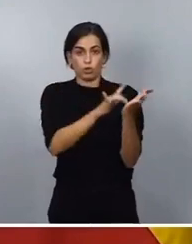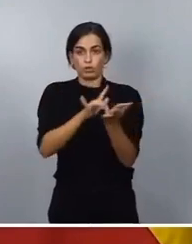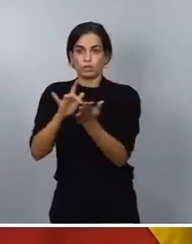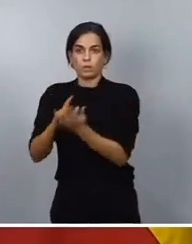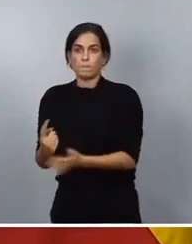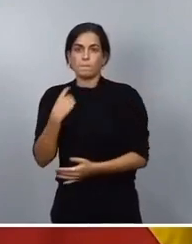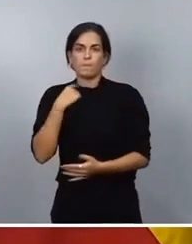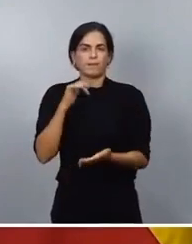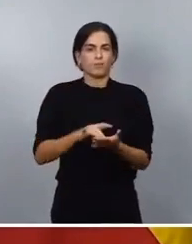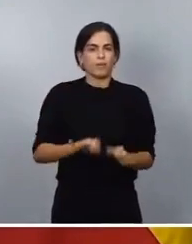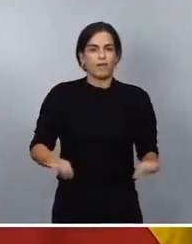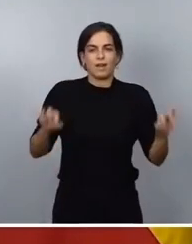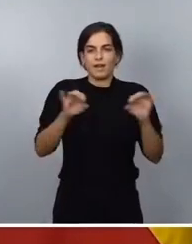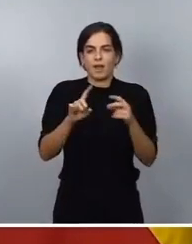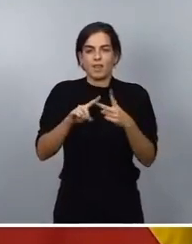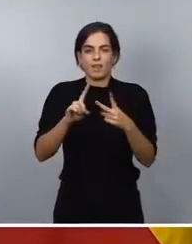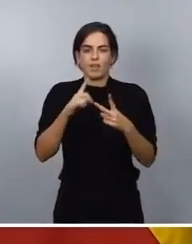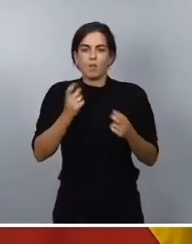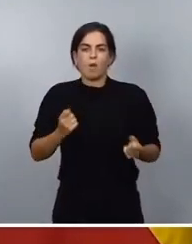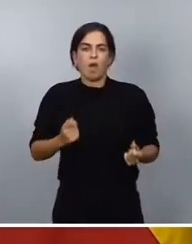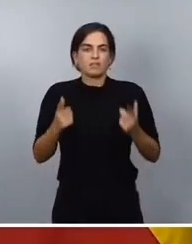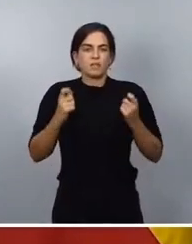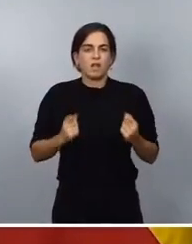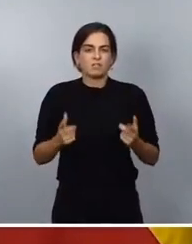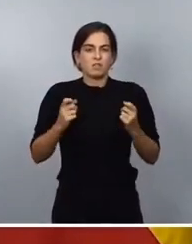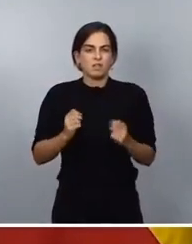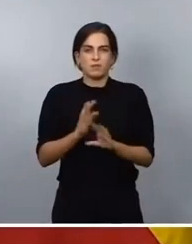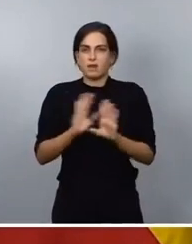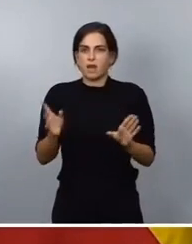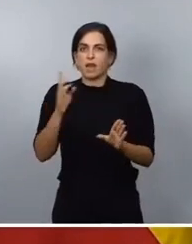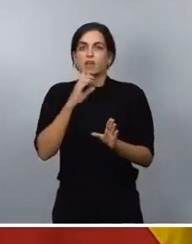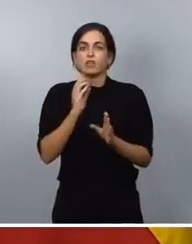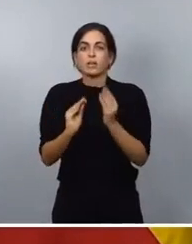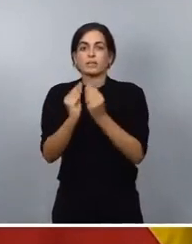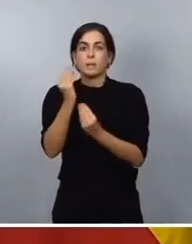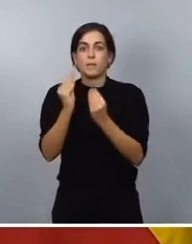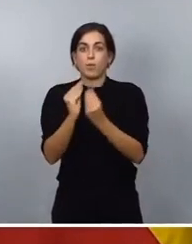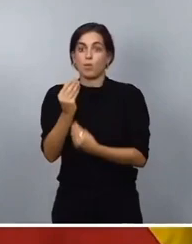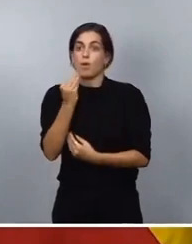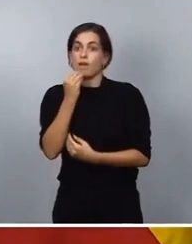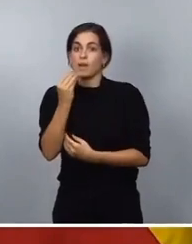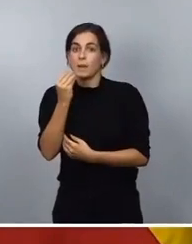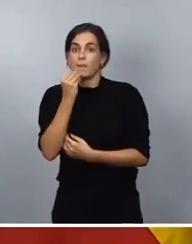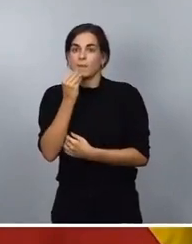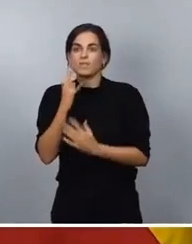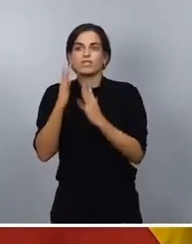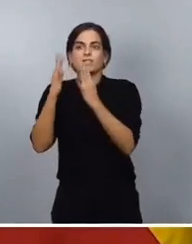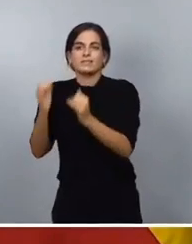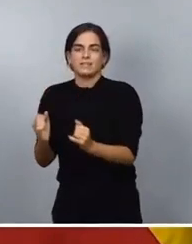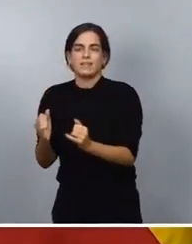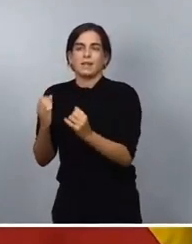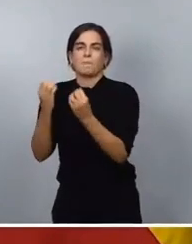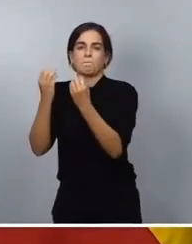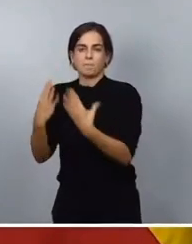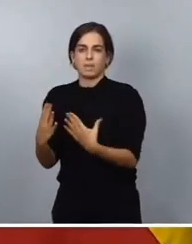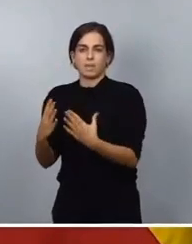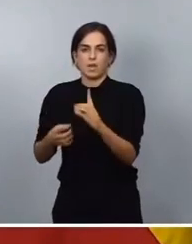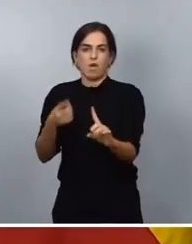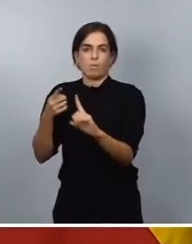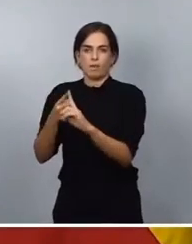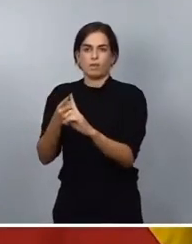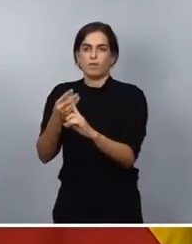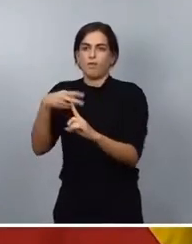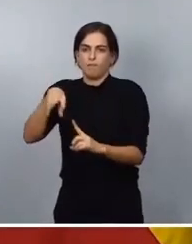despilfarro y la mayor cantidad posible de alimentos llegue a su destino final. Si tenemos en cuenta